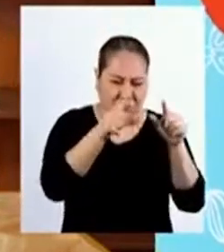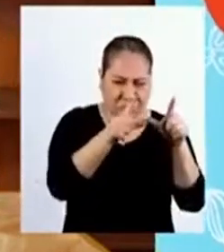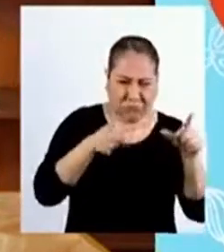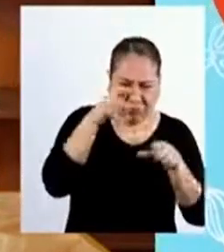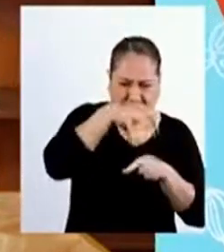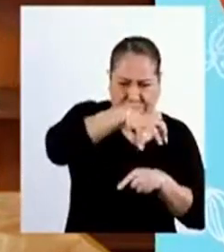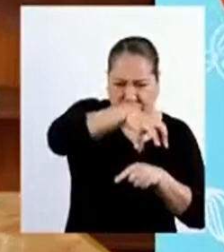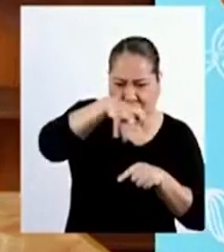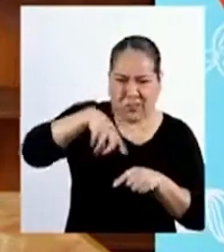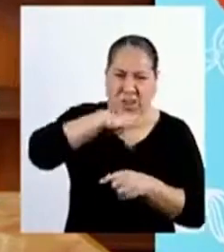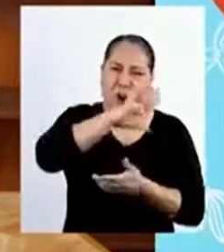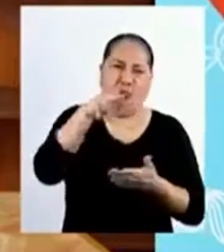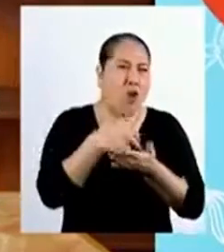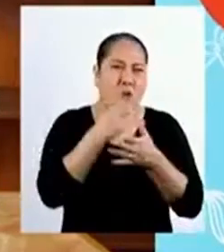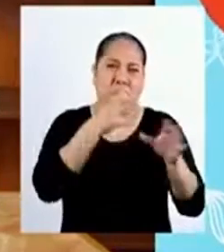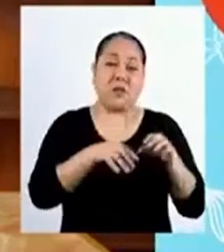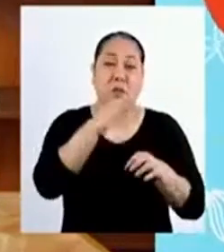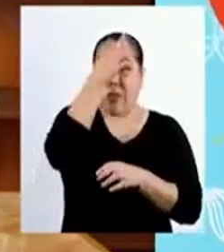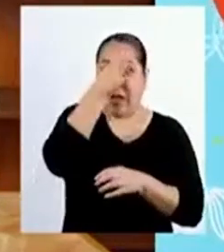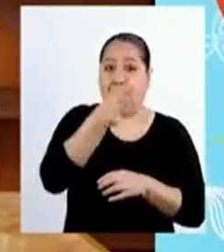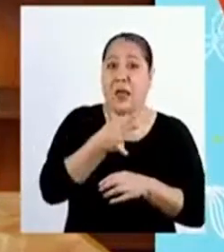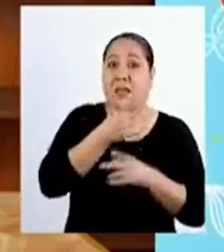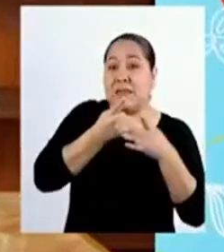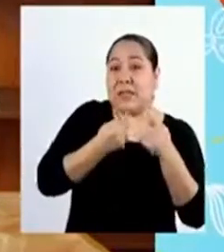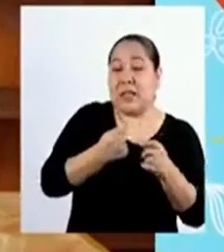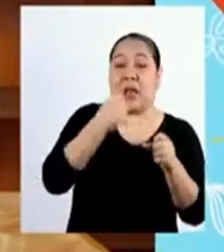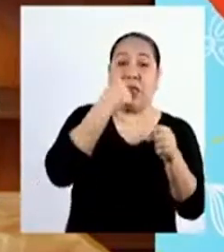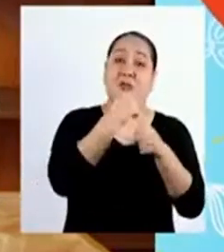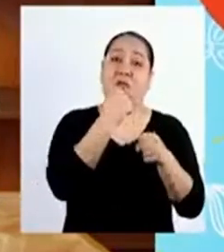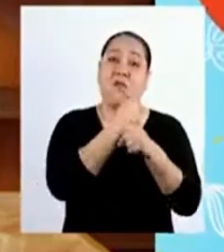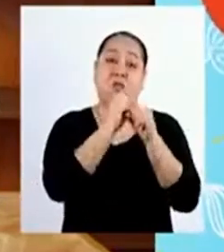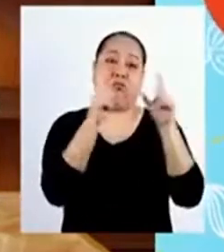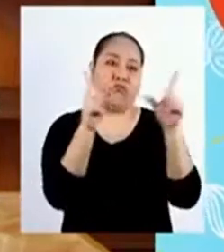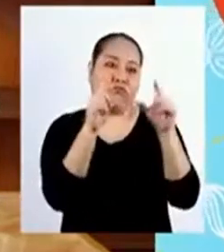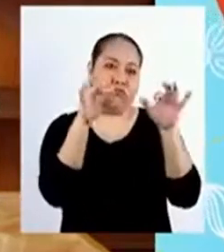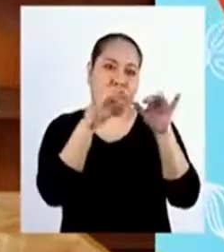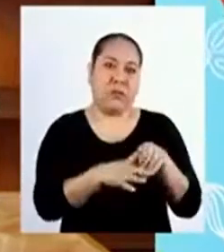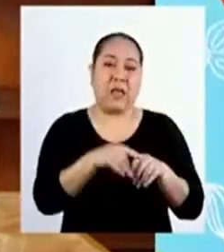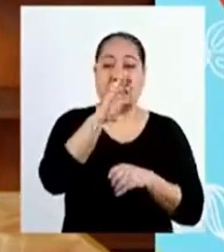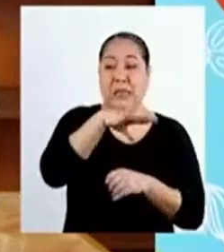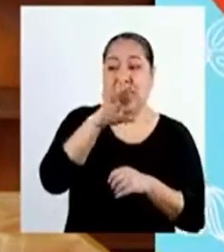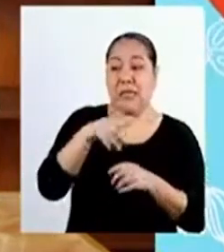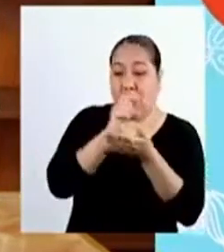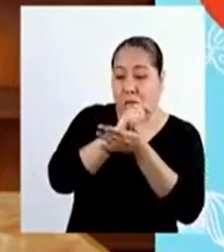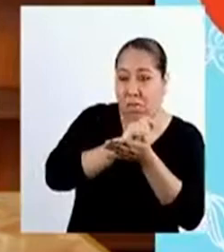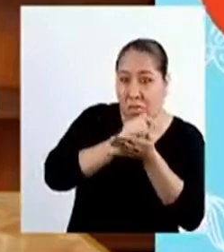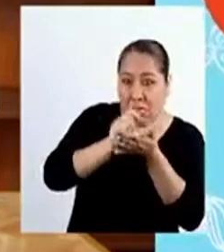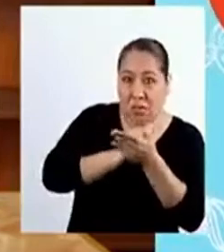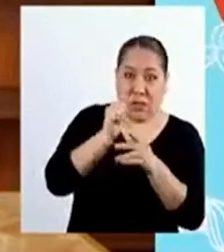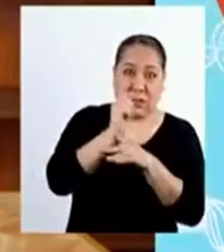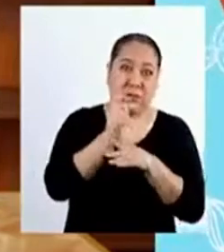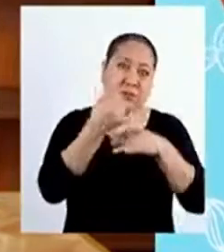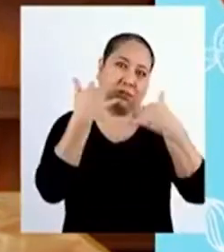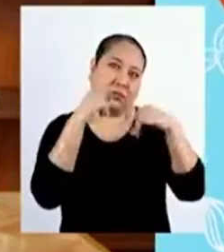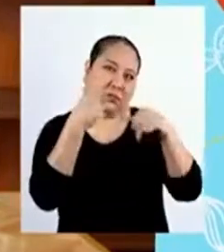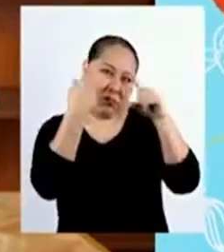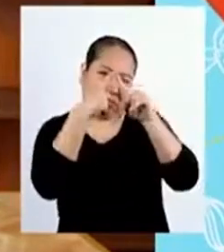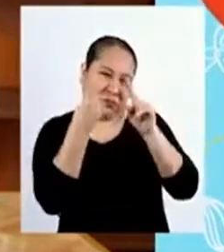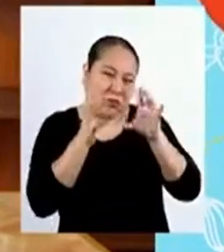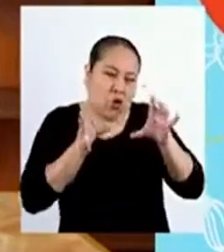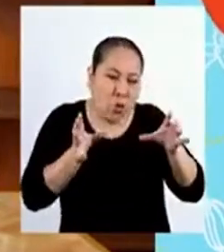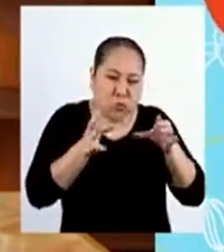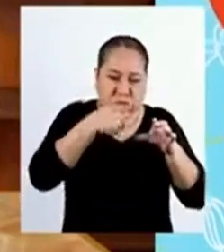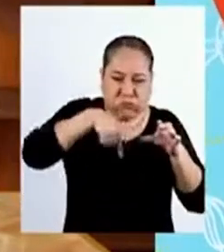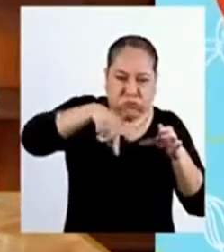espacio muy reducido. Padres intentando teletrabajar, niños tratando de hacer tareas, jugar, entre